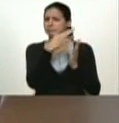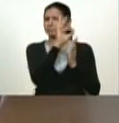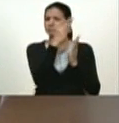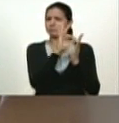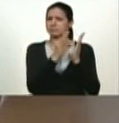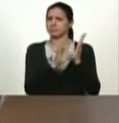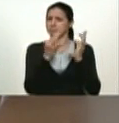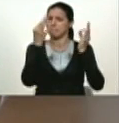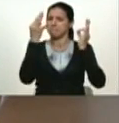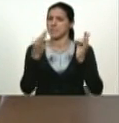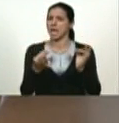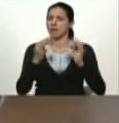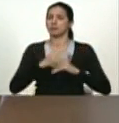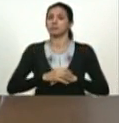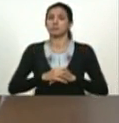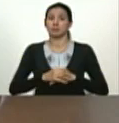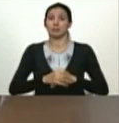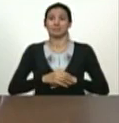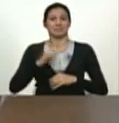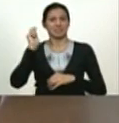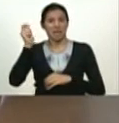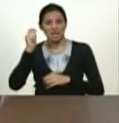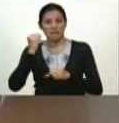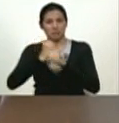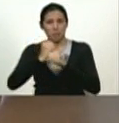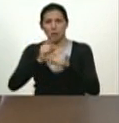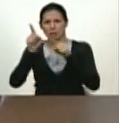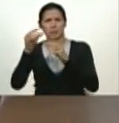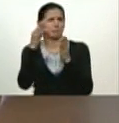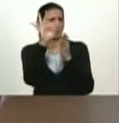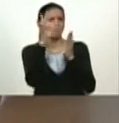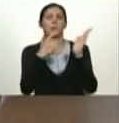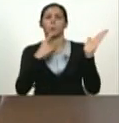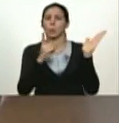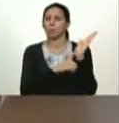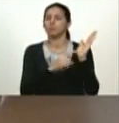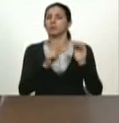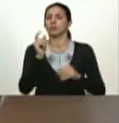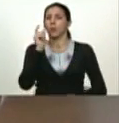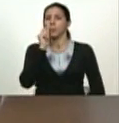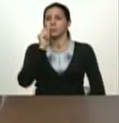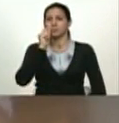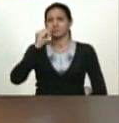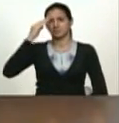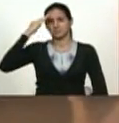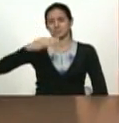y honores todas las responsabilidades que la patria le entregado se trata del almirante Belisario